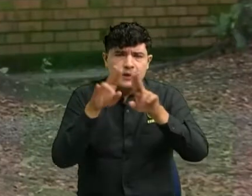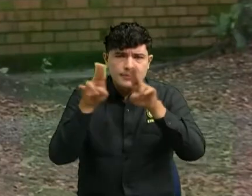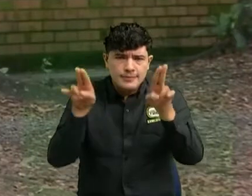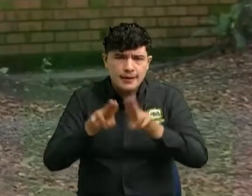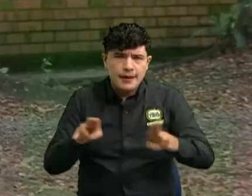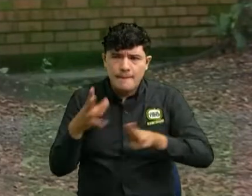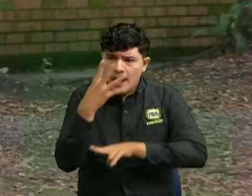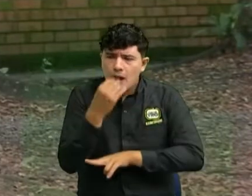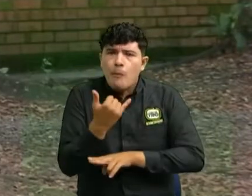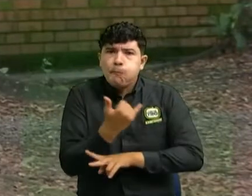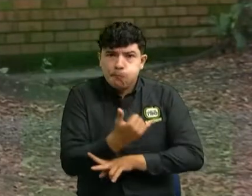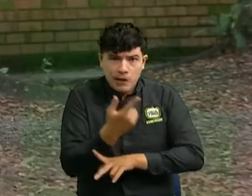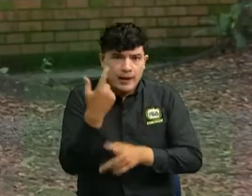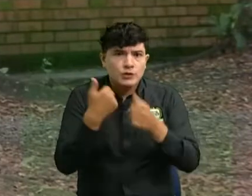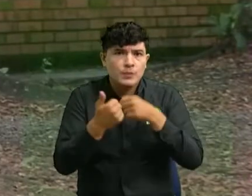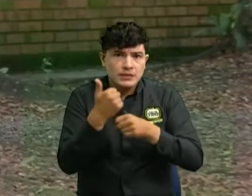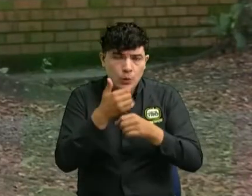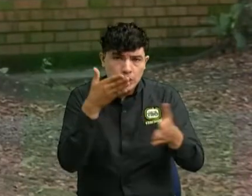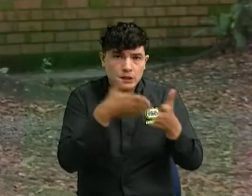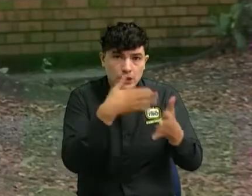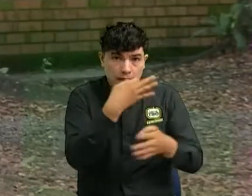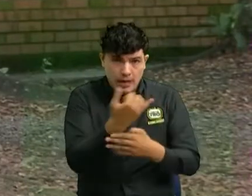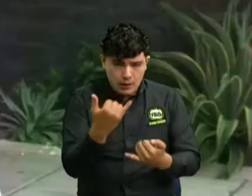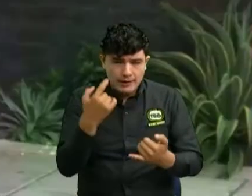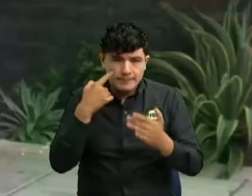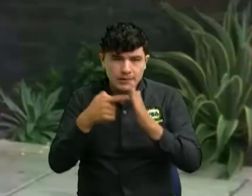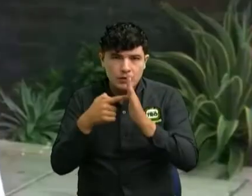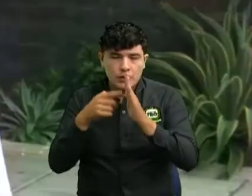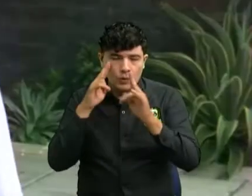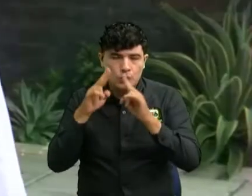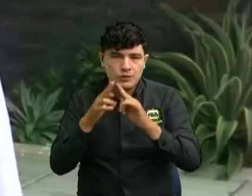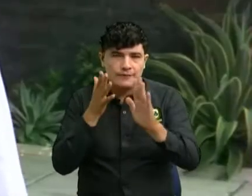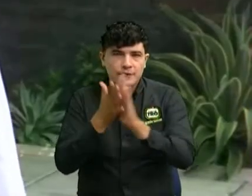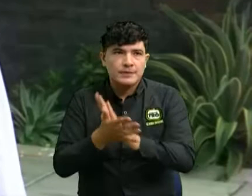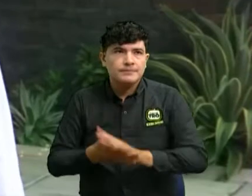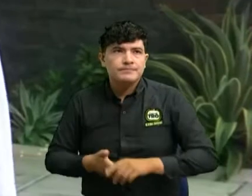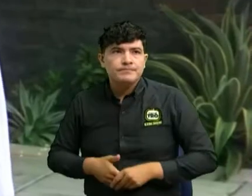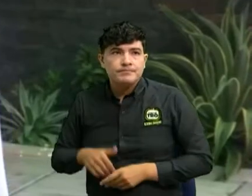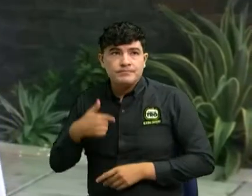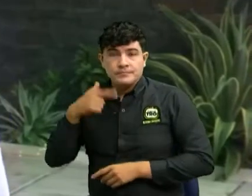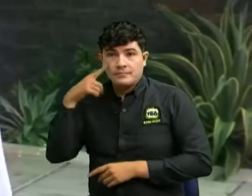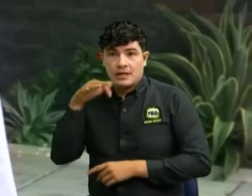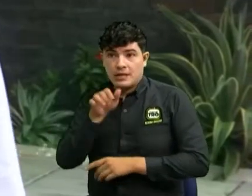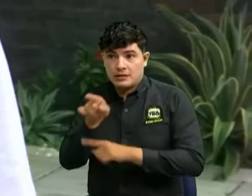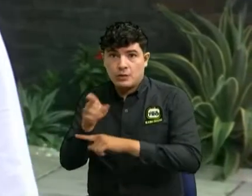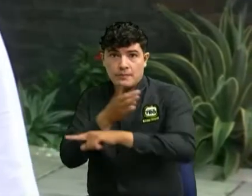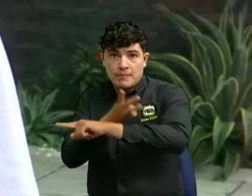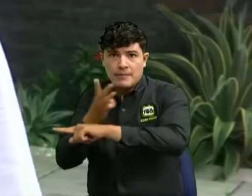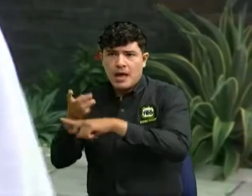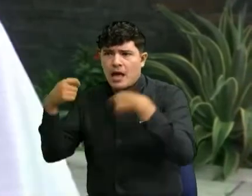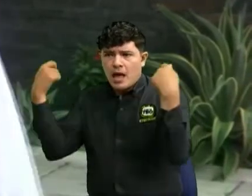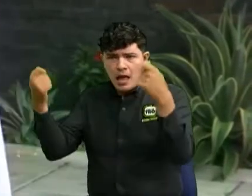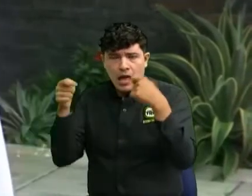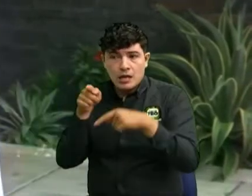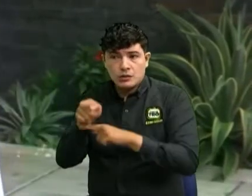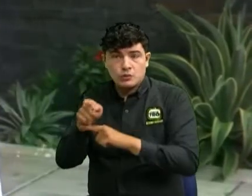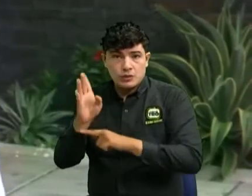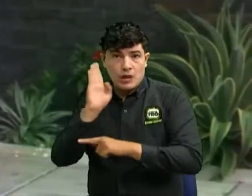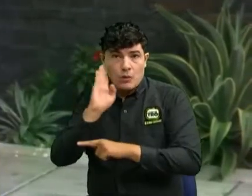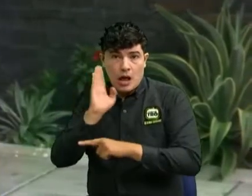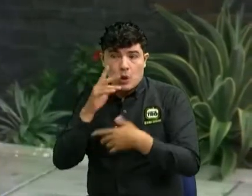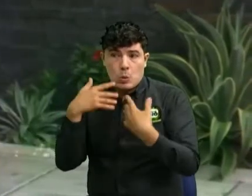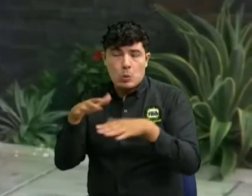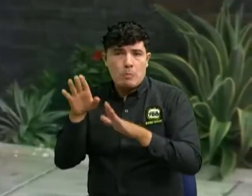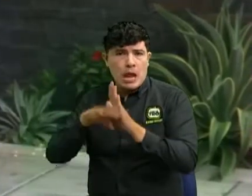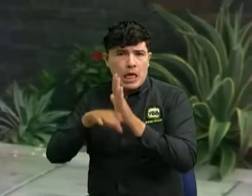2020 el siguiente es un caso más yo descubrí una página que tenía unas promociones de equipos tecnológicos en Instagram